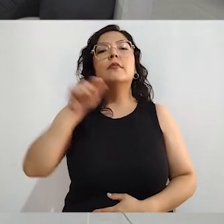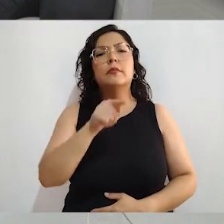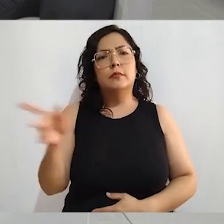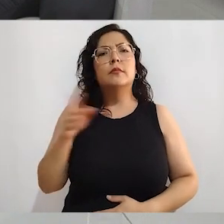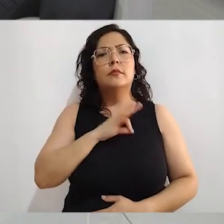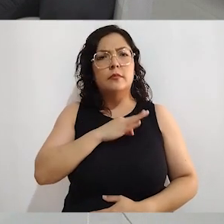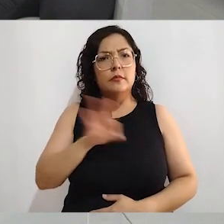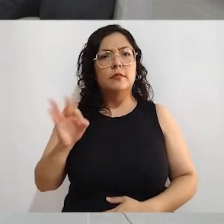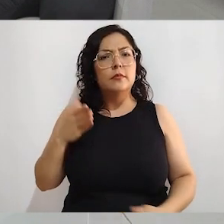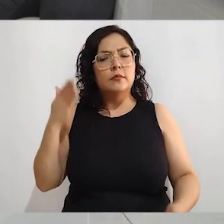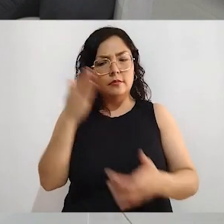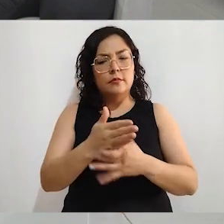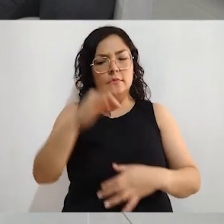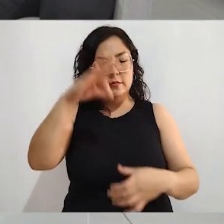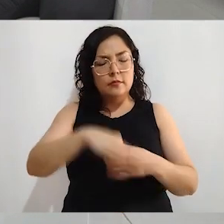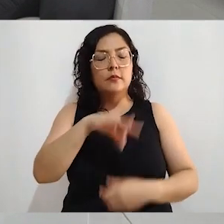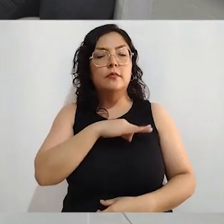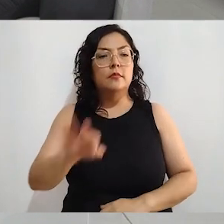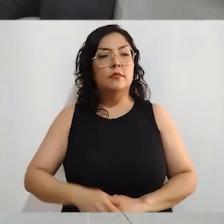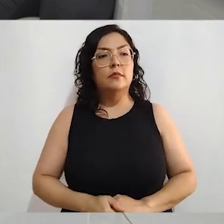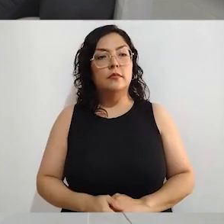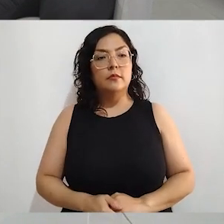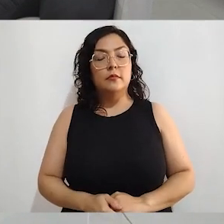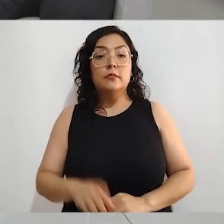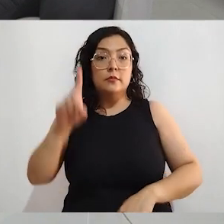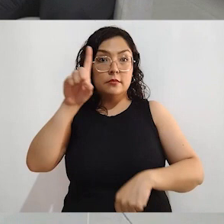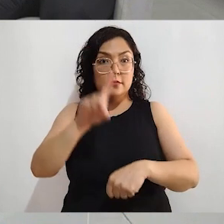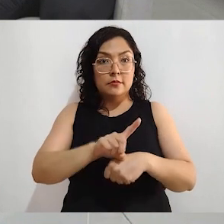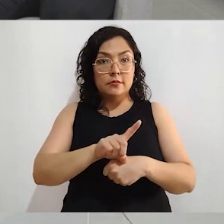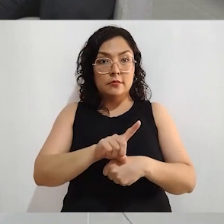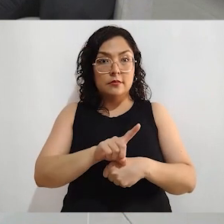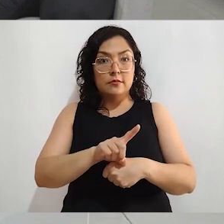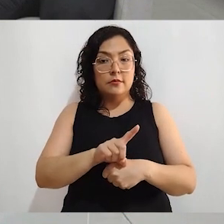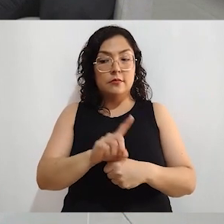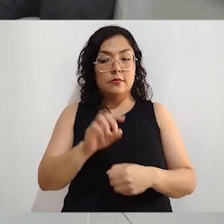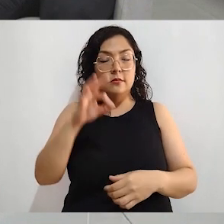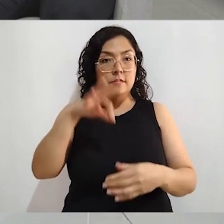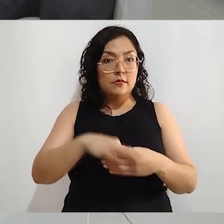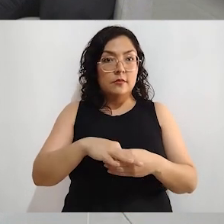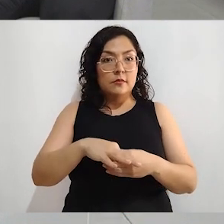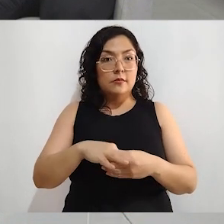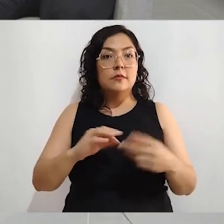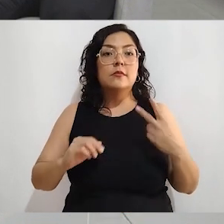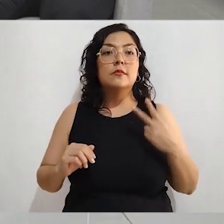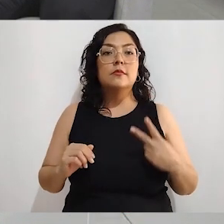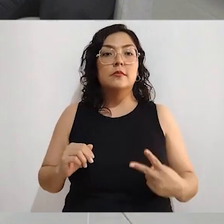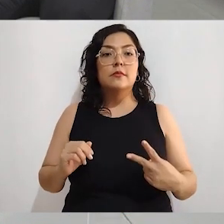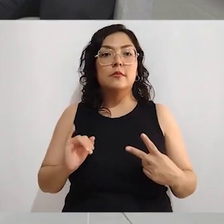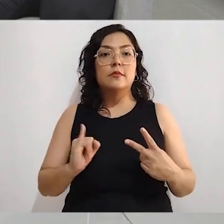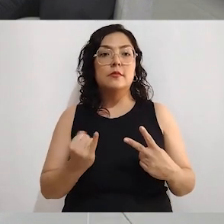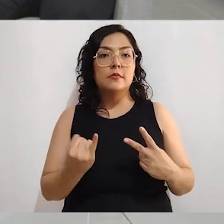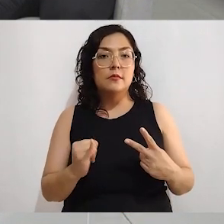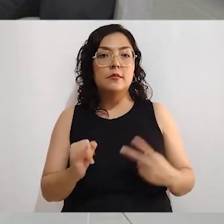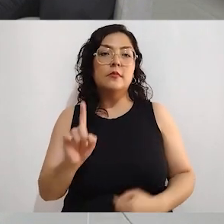esa ciudadanía permanente, que no solamente se agota el día de la jornada electoral. No cuenta, decimos, domingo 2 de junio.